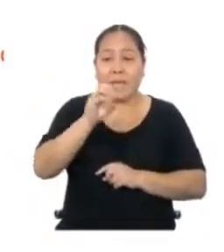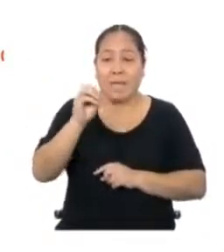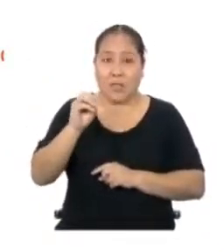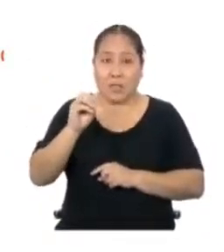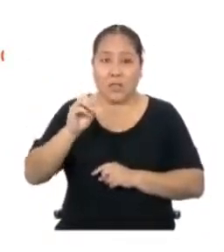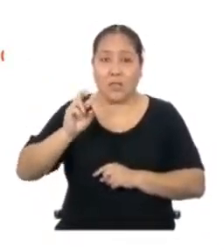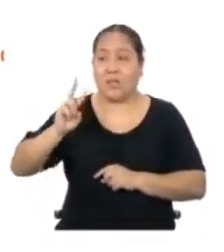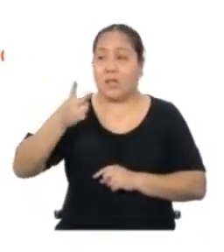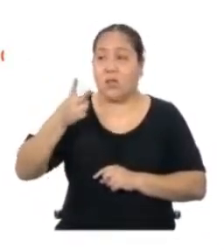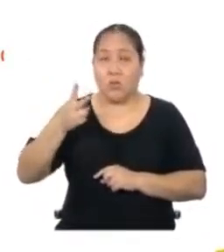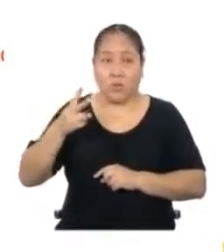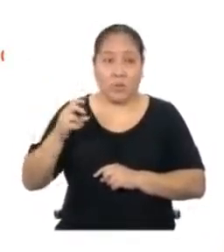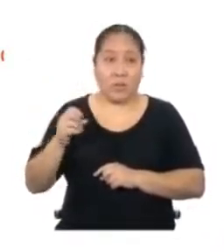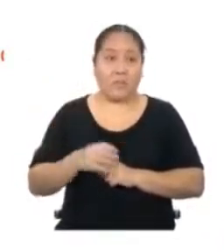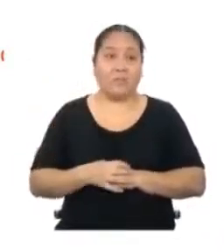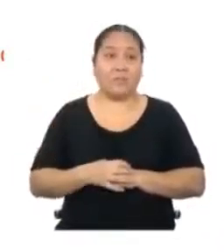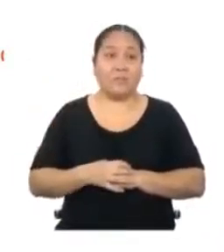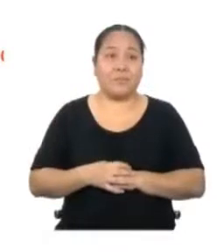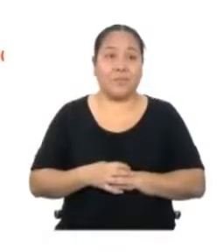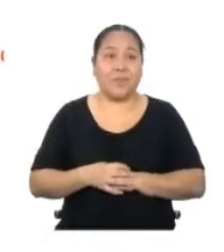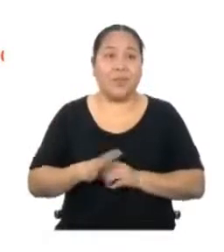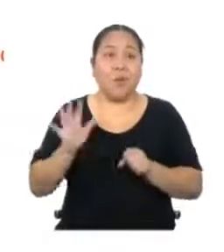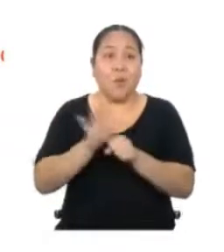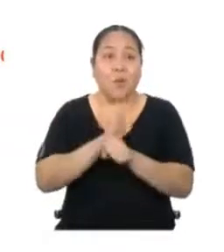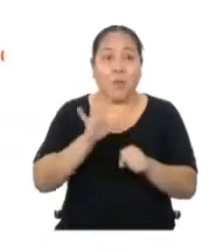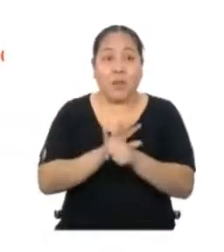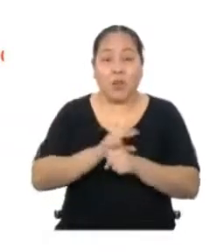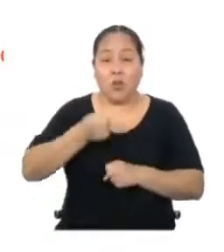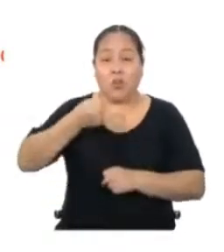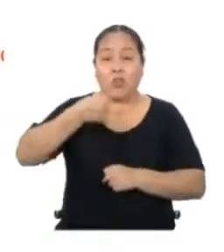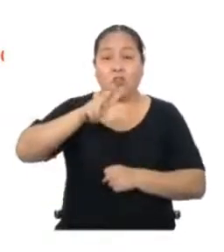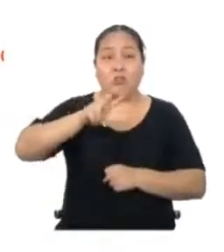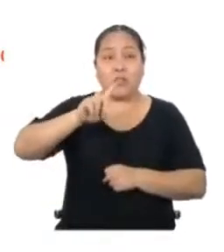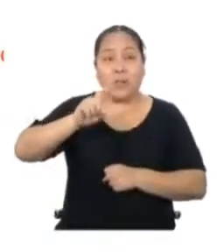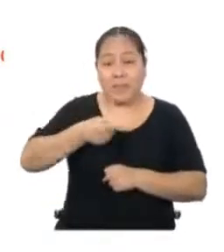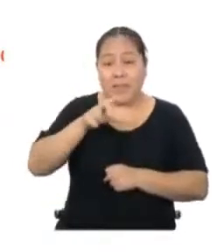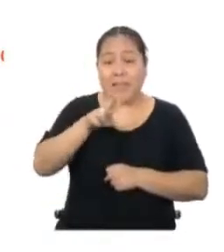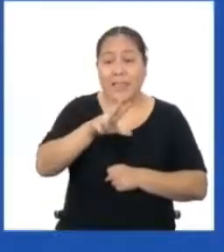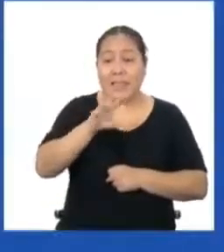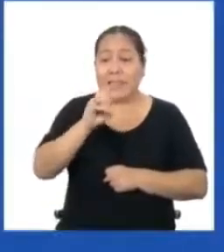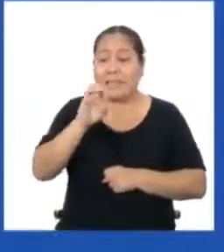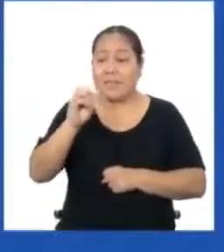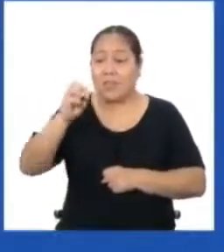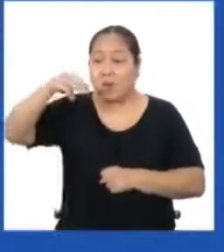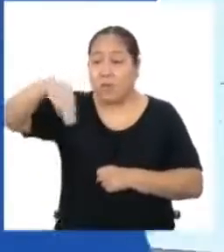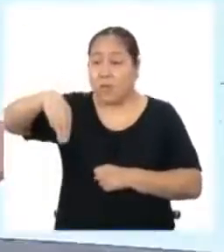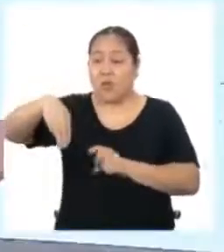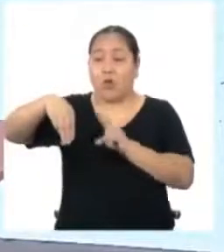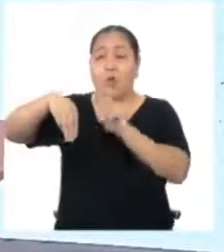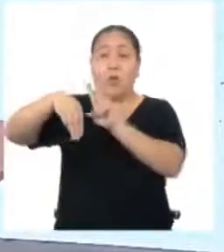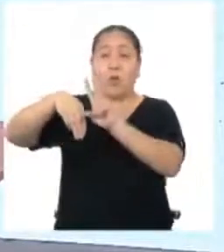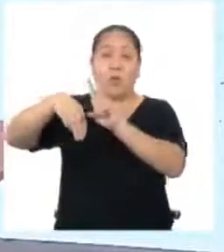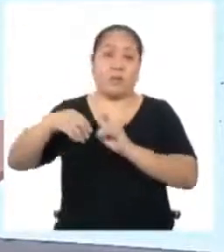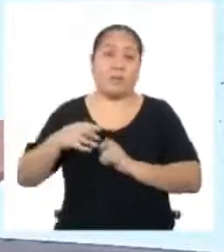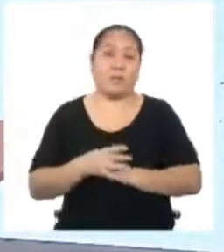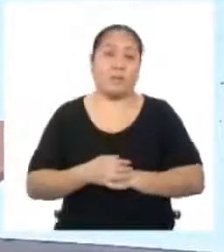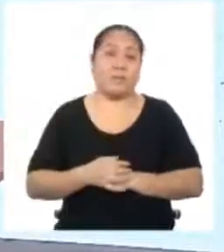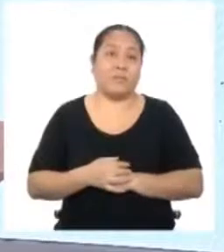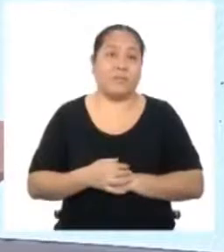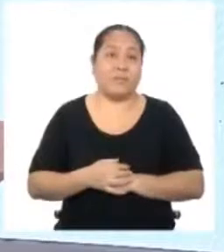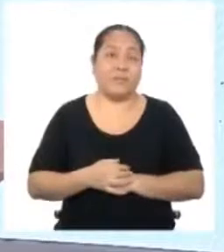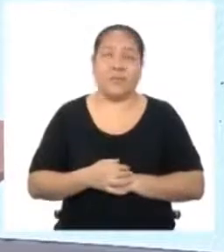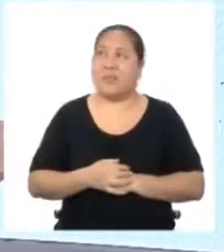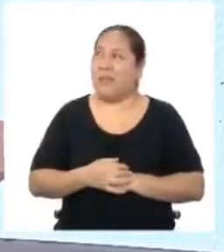Ahora sabemos que el área total Es 12.300 metros cuadrados ¡Wow!